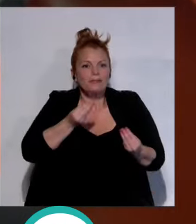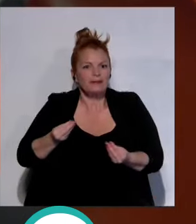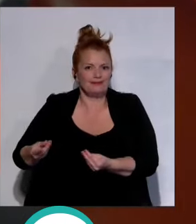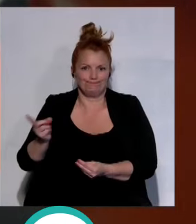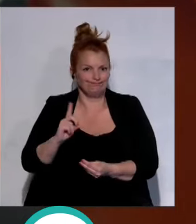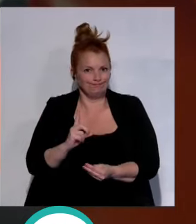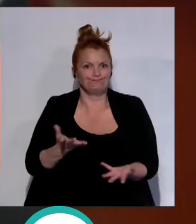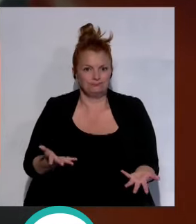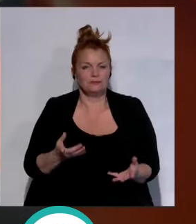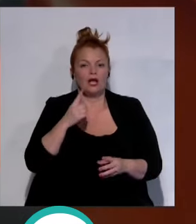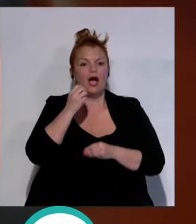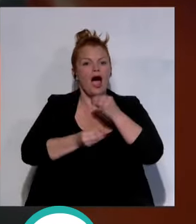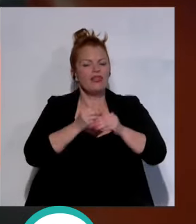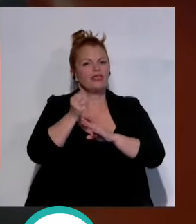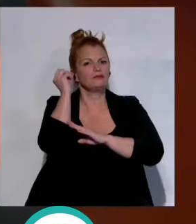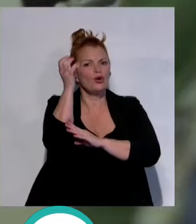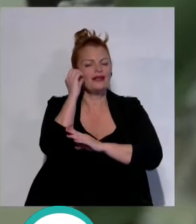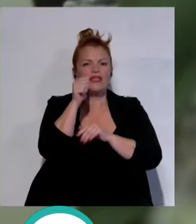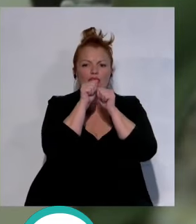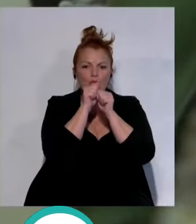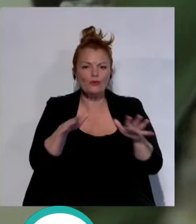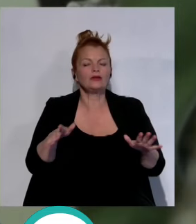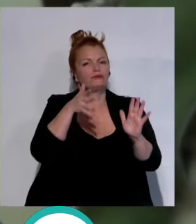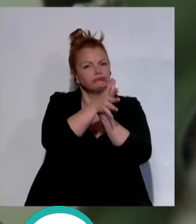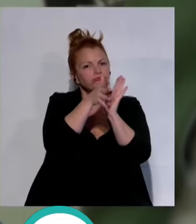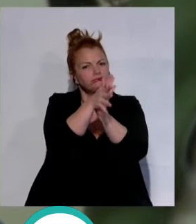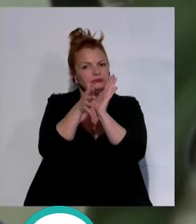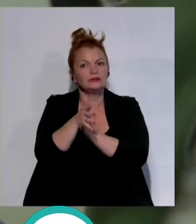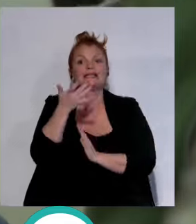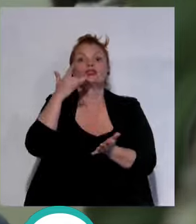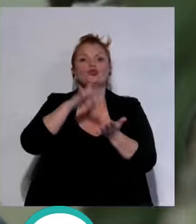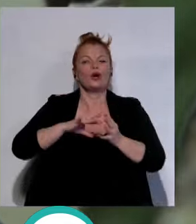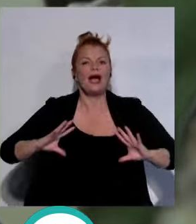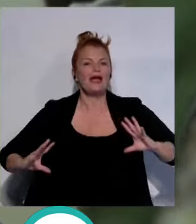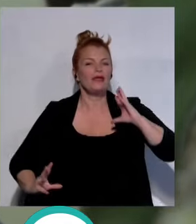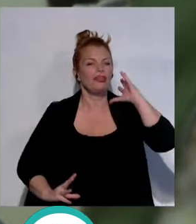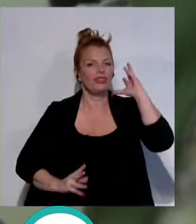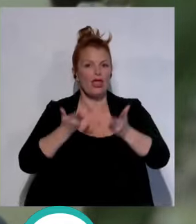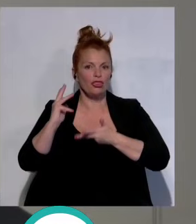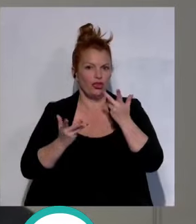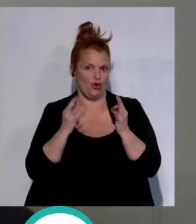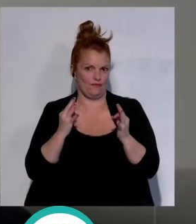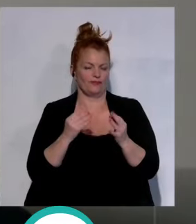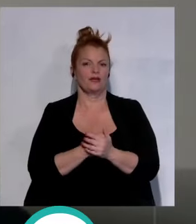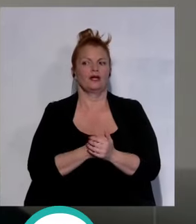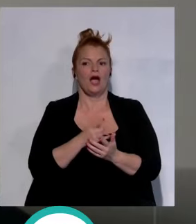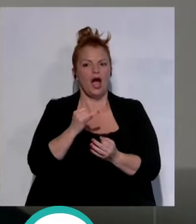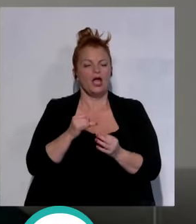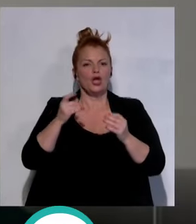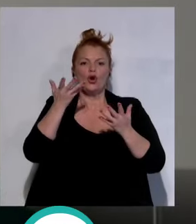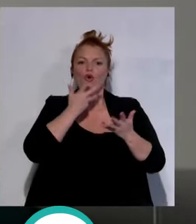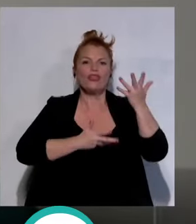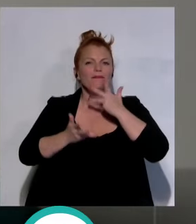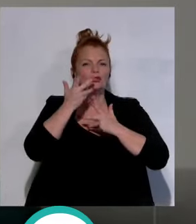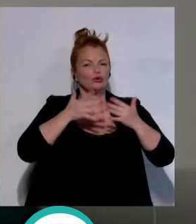llevado a cabo la jornada divulgativa qué hacer en caso de incendio hay unos conocimientos básicos de autoprotección también